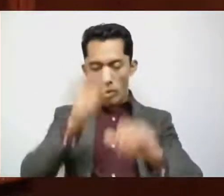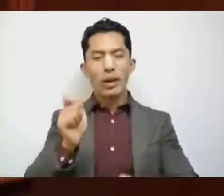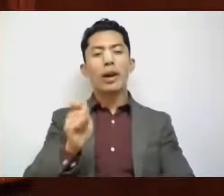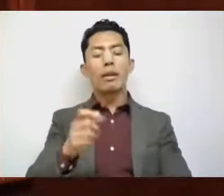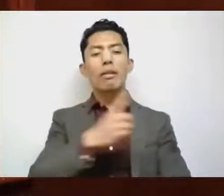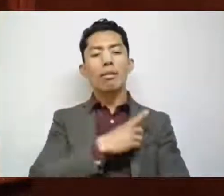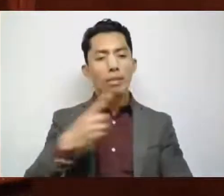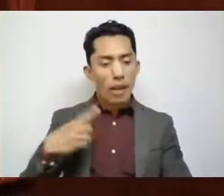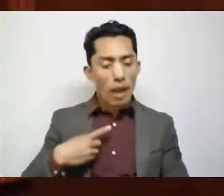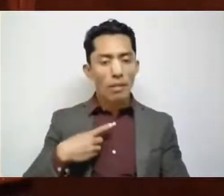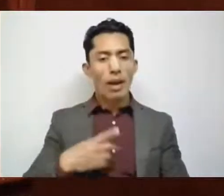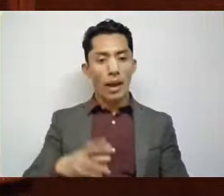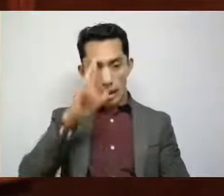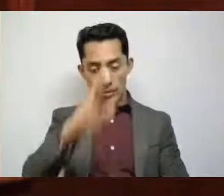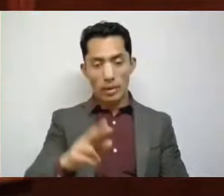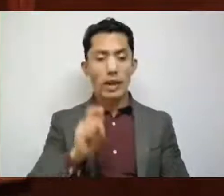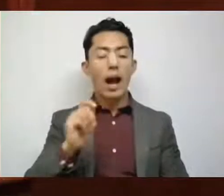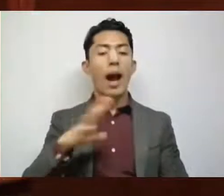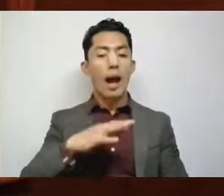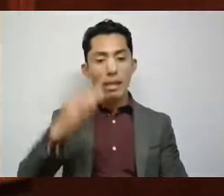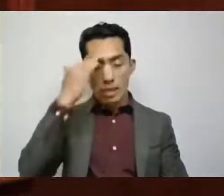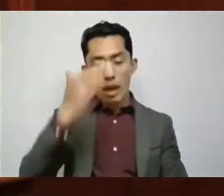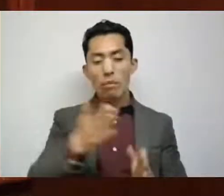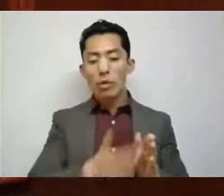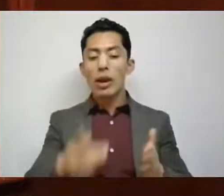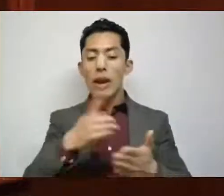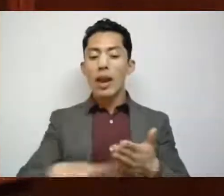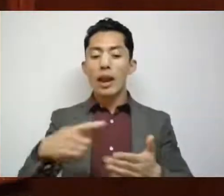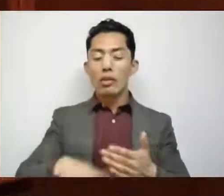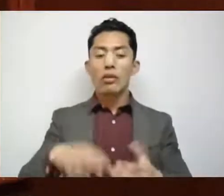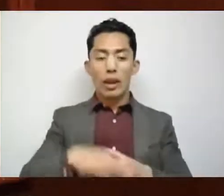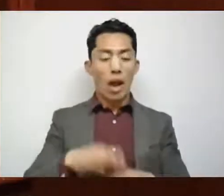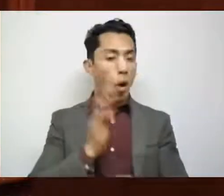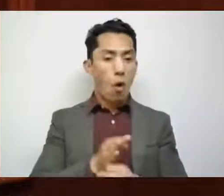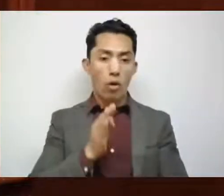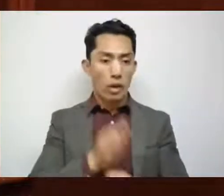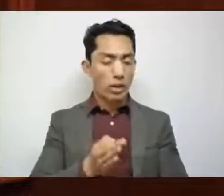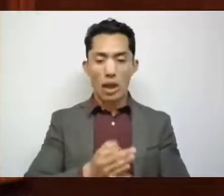el tiempo electoral de la veda que estamos viviendo.